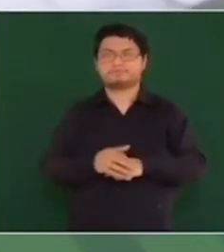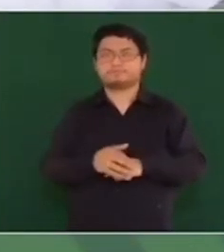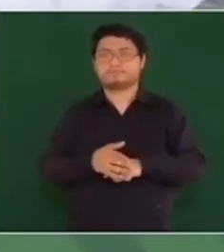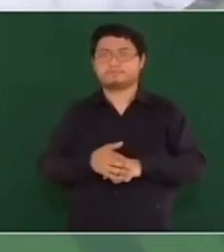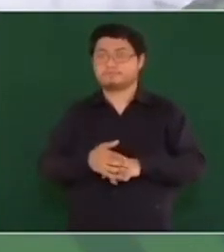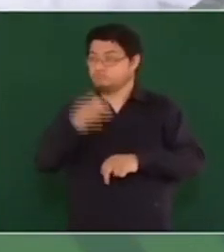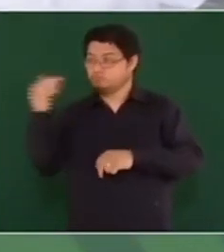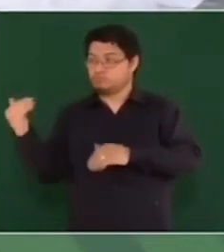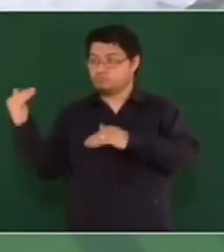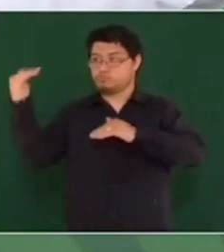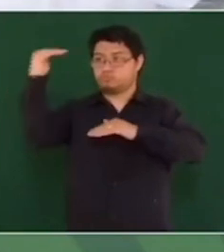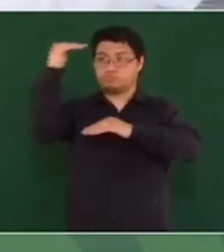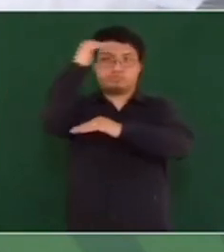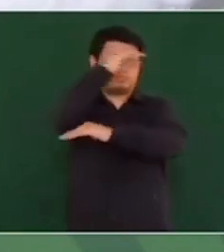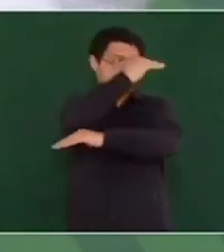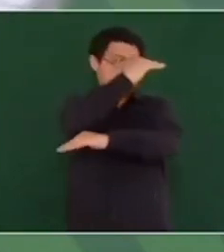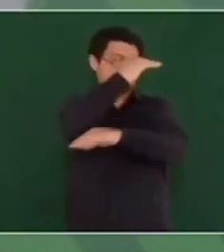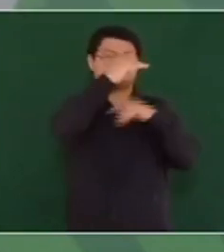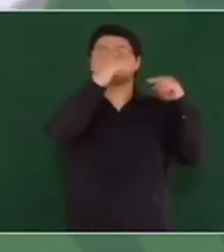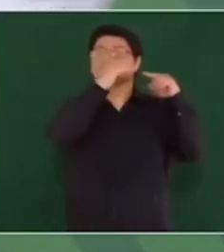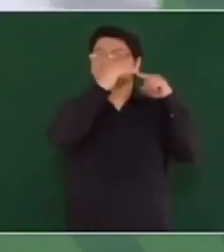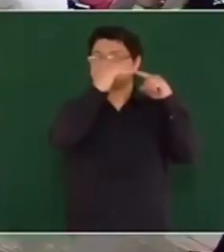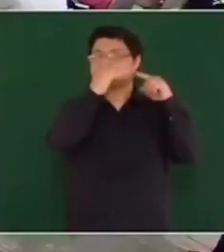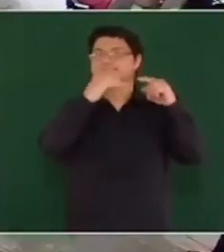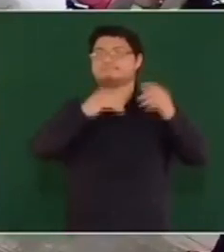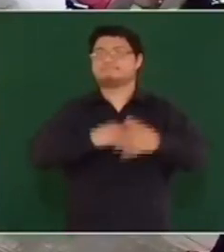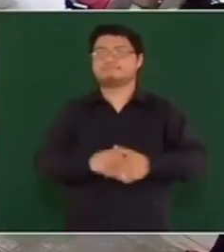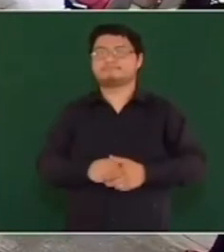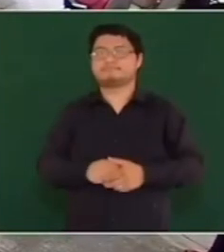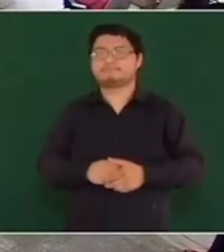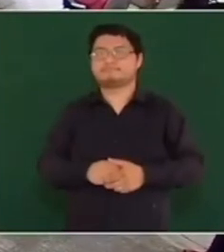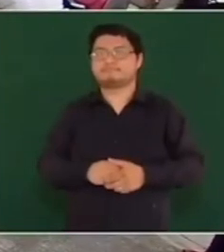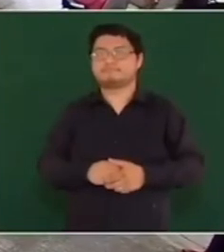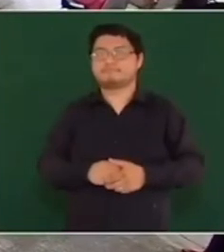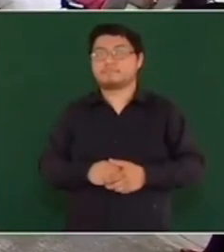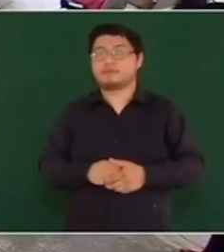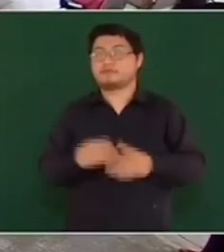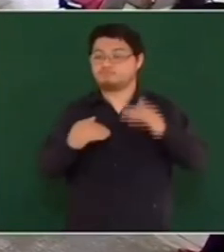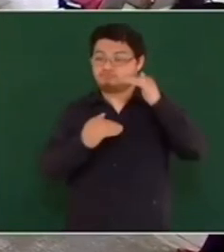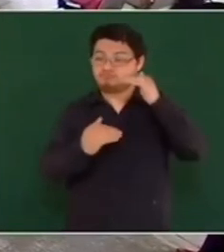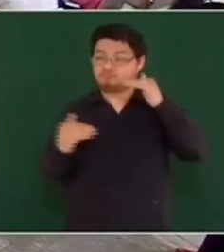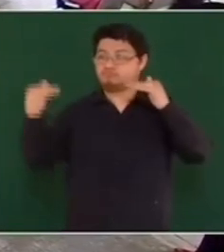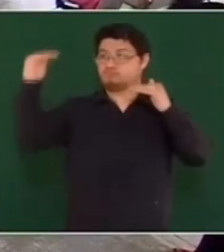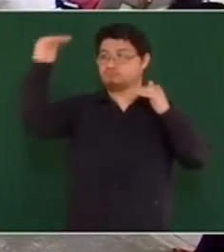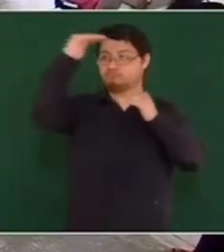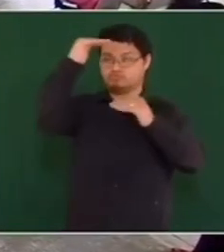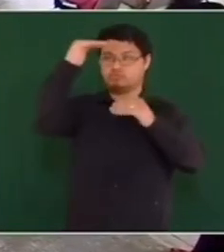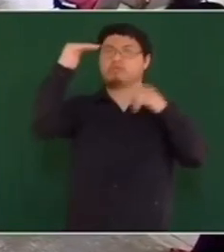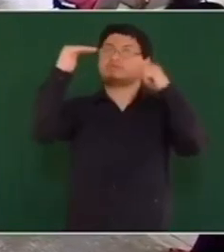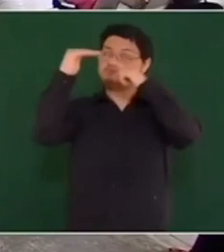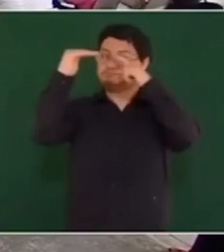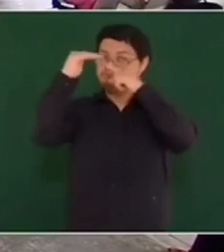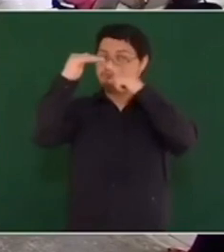Es un segundo piso para el tren.